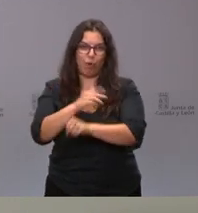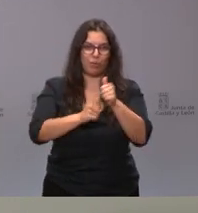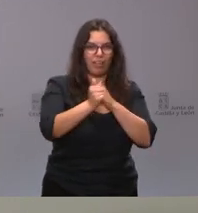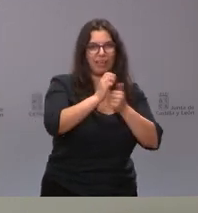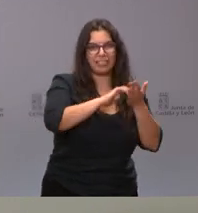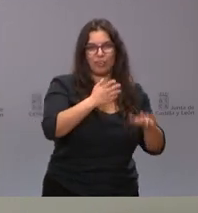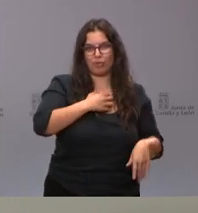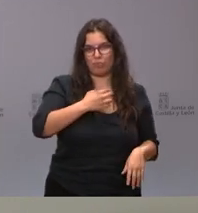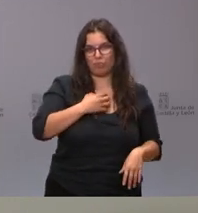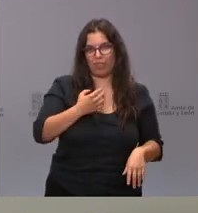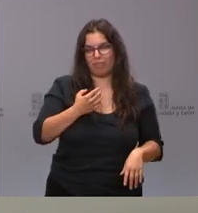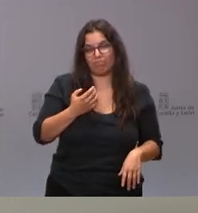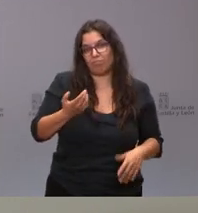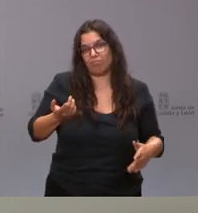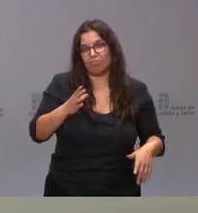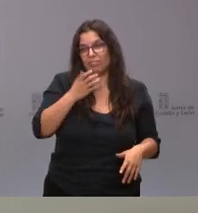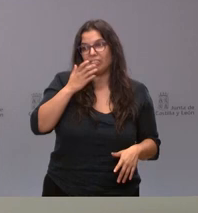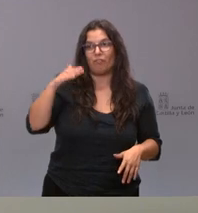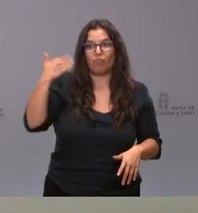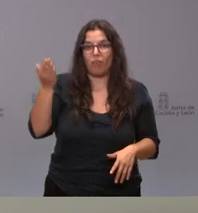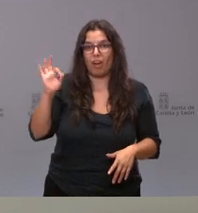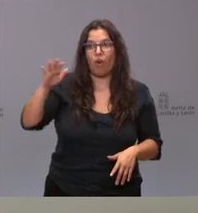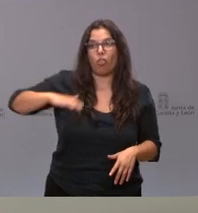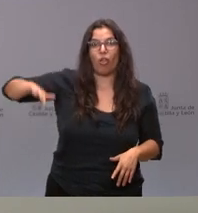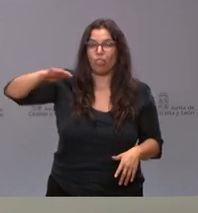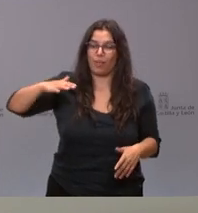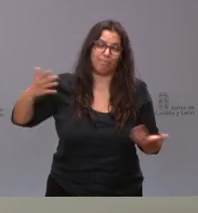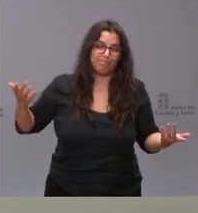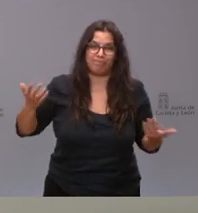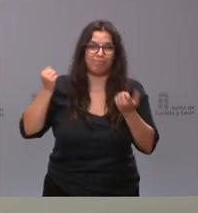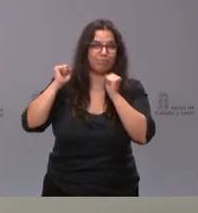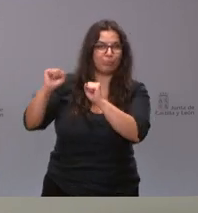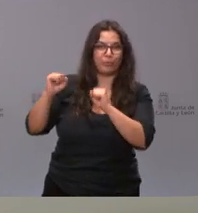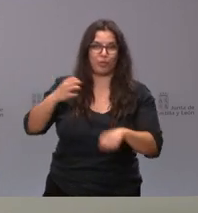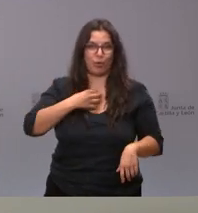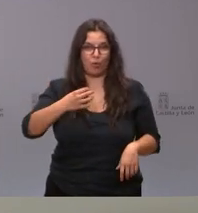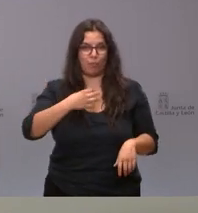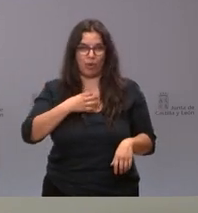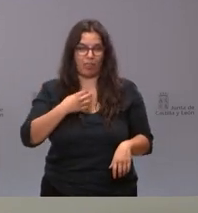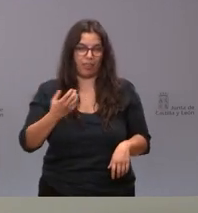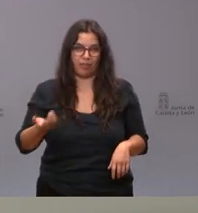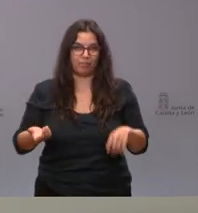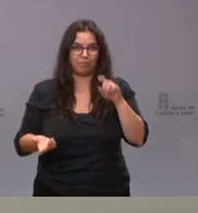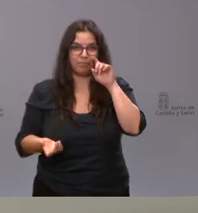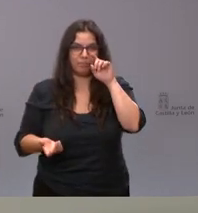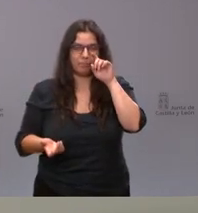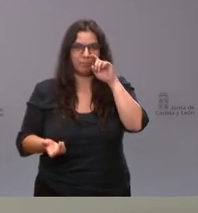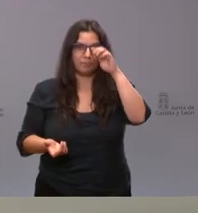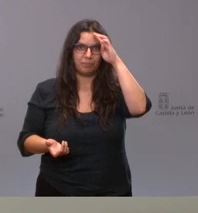hacerlo, sencillamente por el hecho de cuál es su lugar de sede social o de residencia.